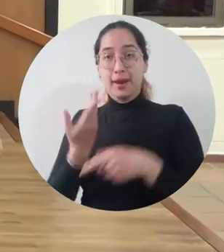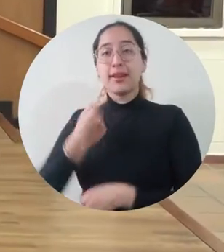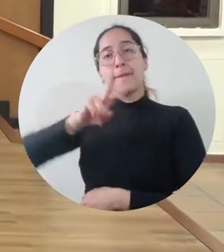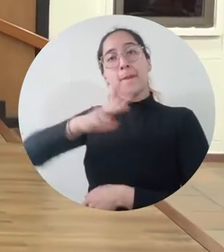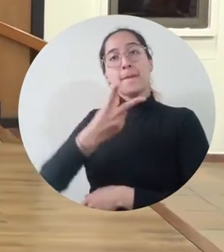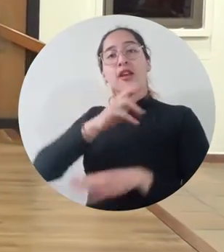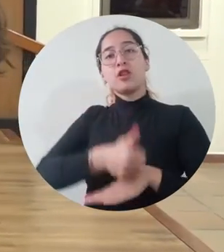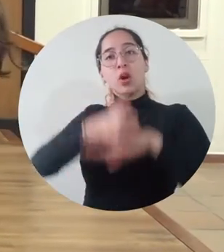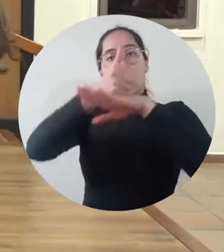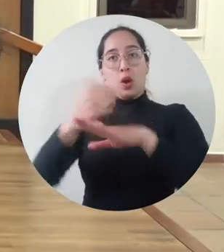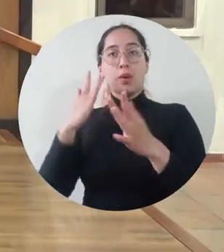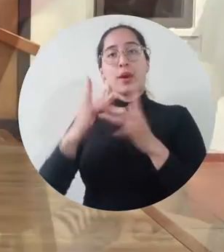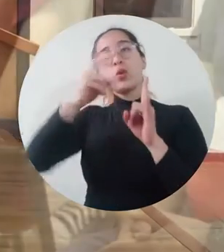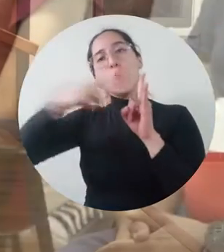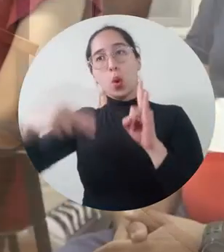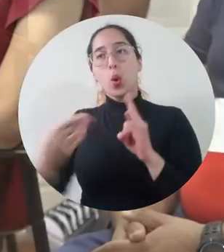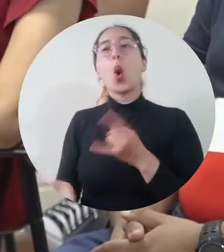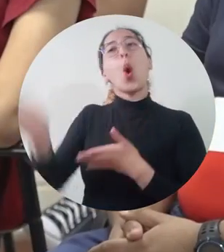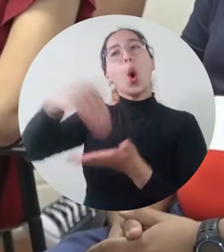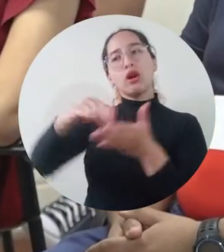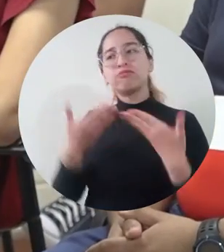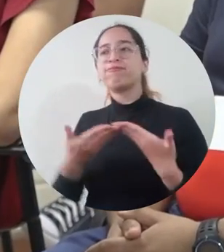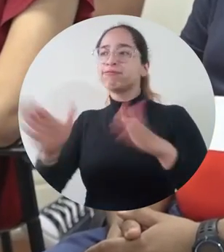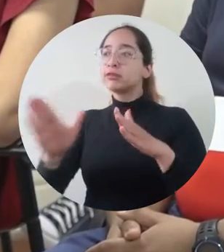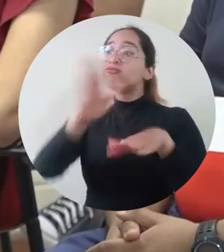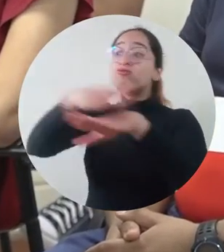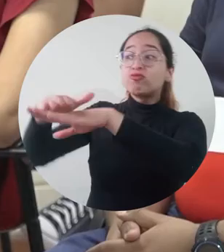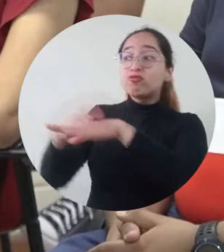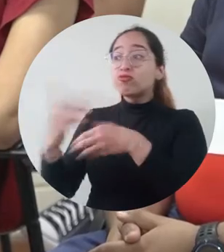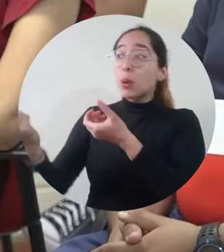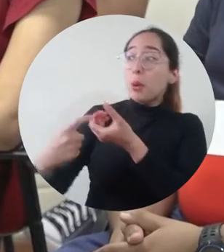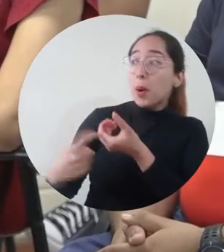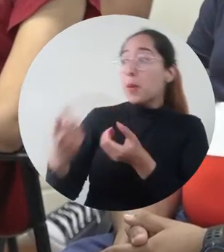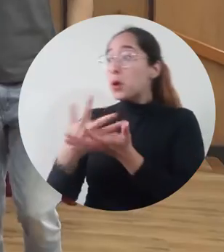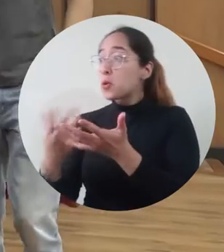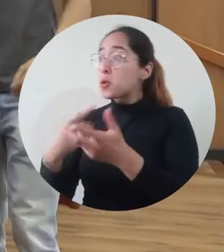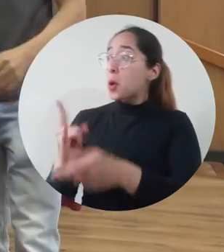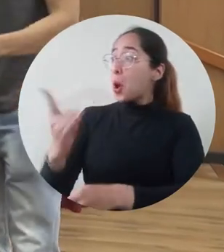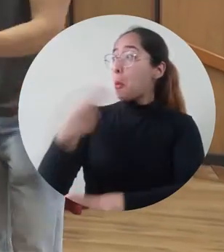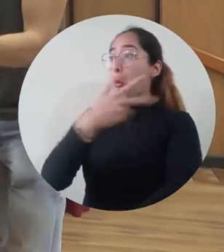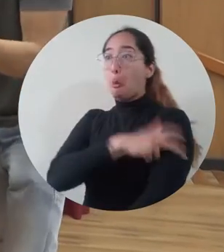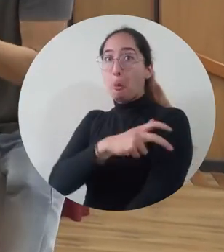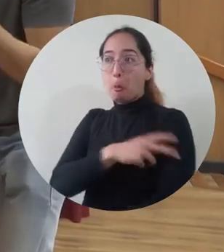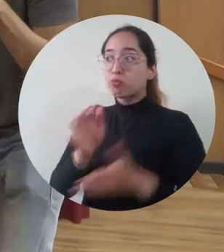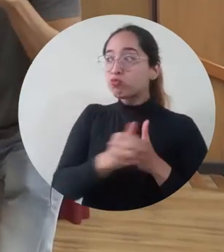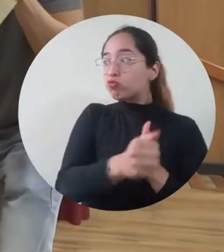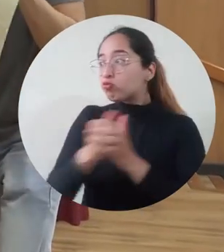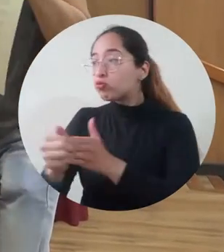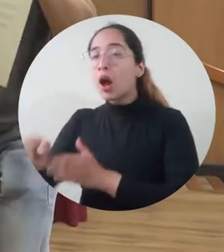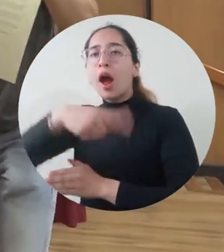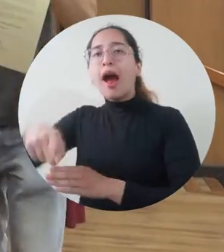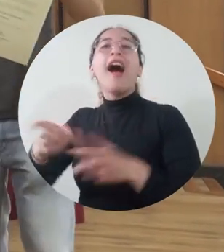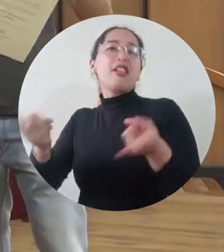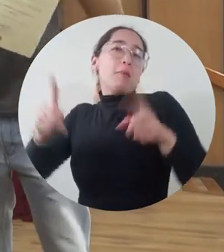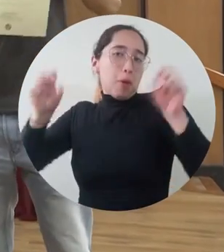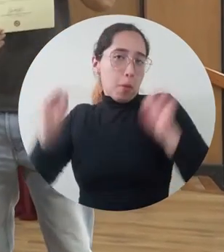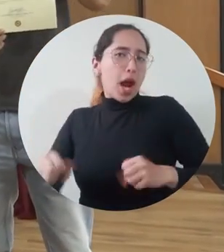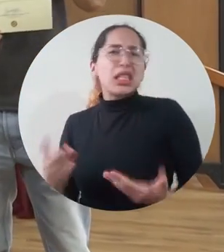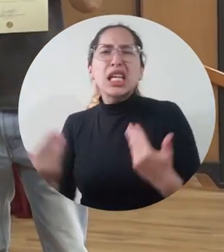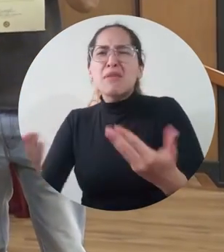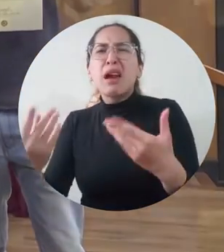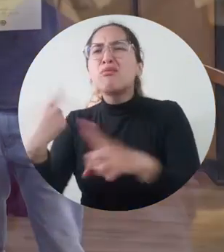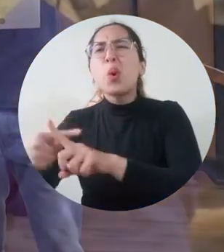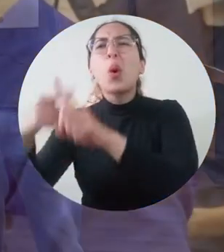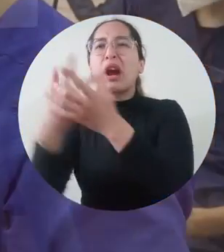Magdalena abrirá nuevamente la convocatoria del Programa de Monitorías Académicas con el fin de que estudiantes fortalezcan sus habilidades para la docencia